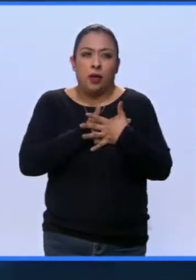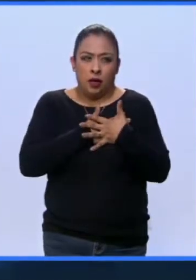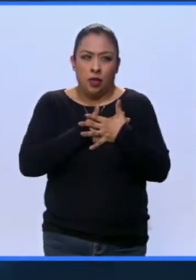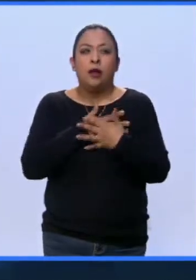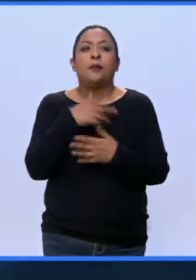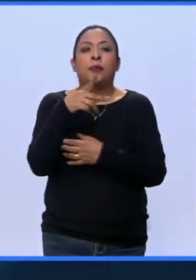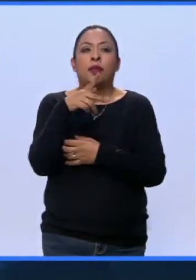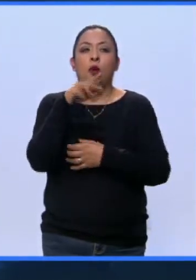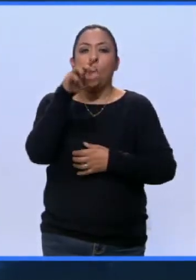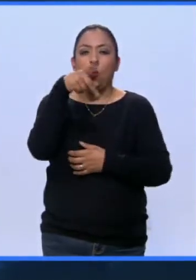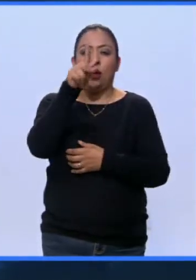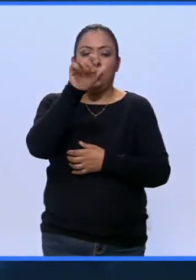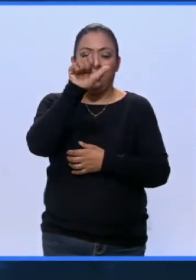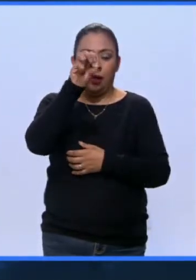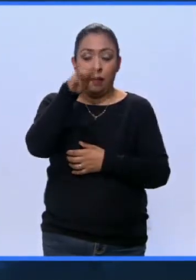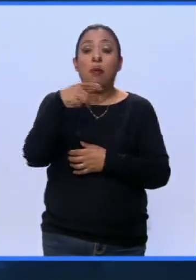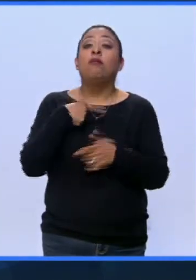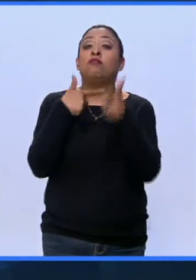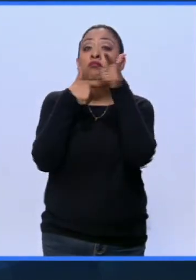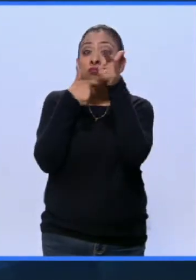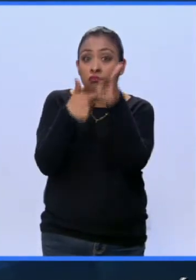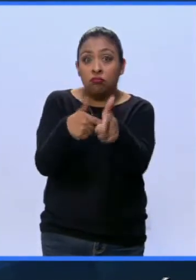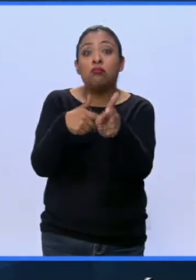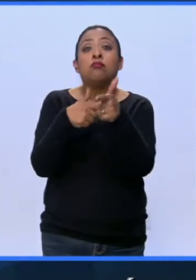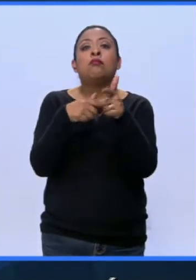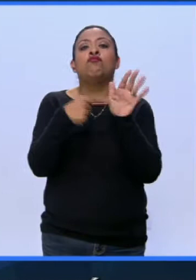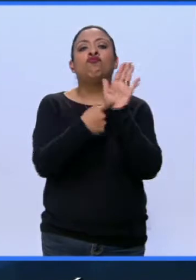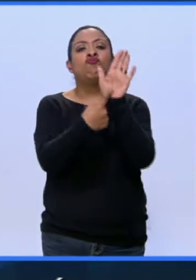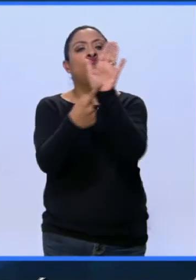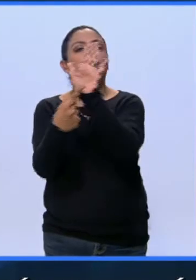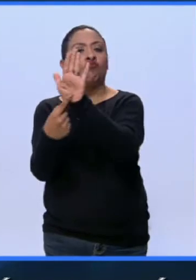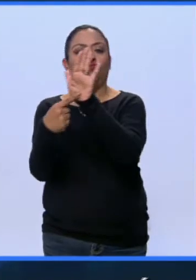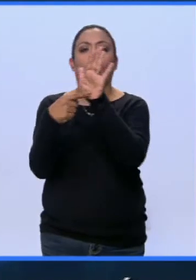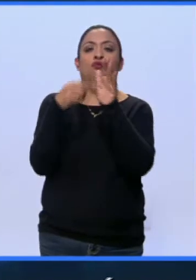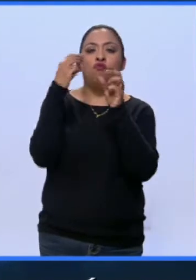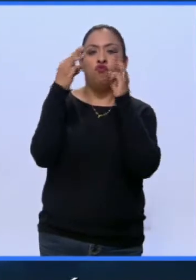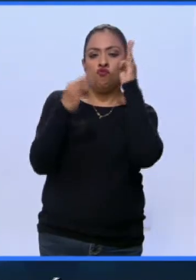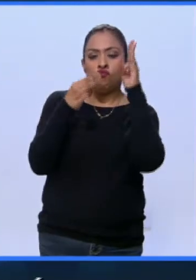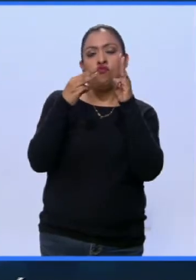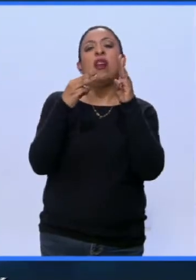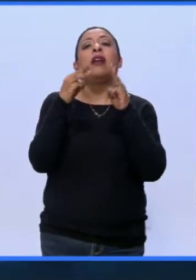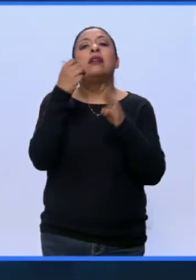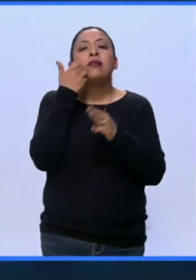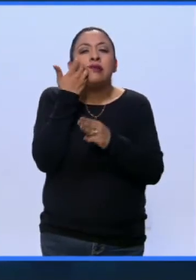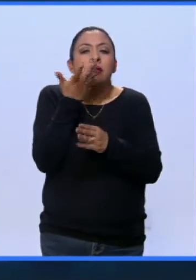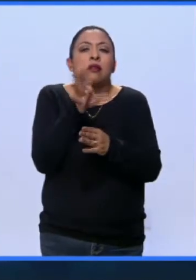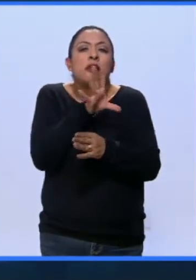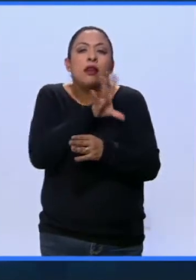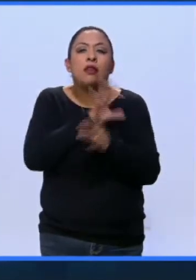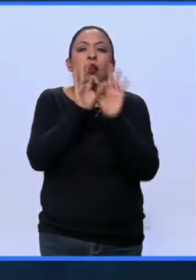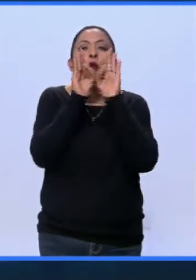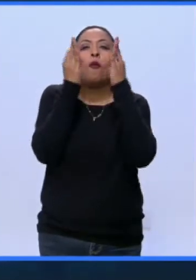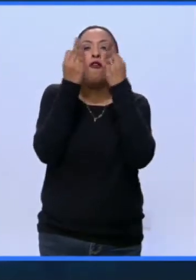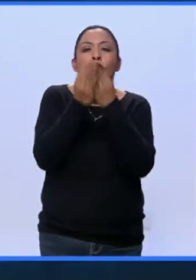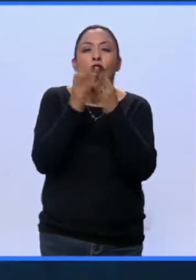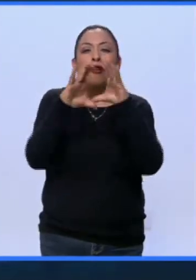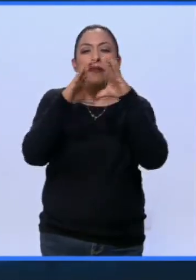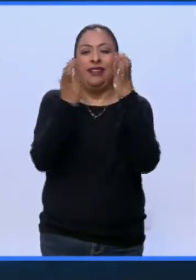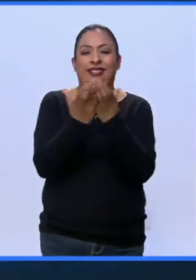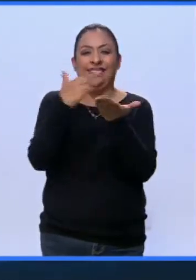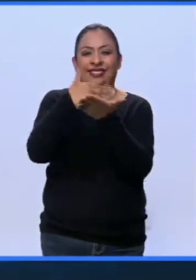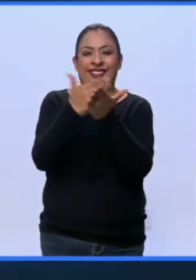En la que continúa con sus obras que exponen esa obsesión por el polkadot y las formas de calabaza.